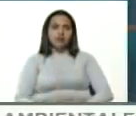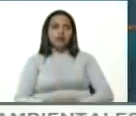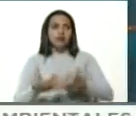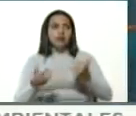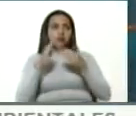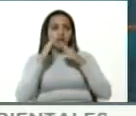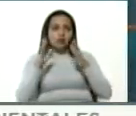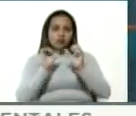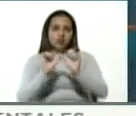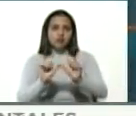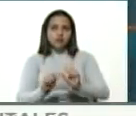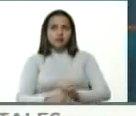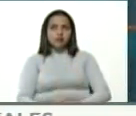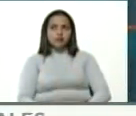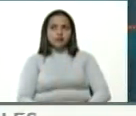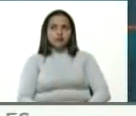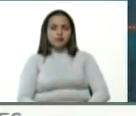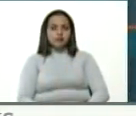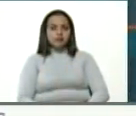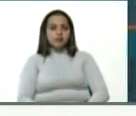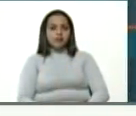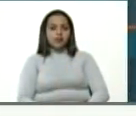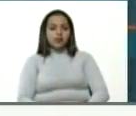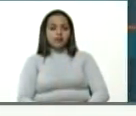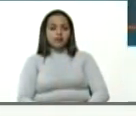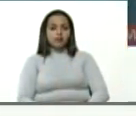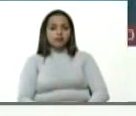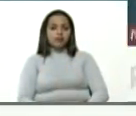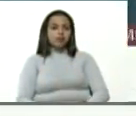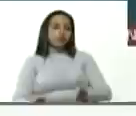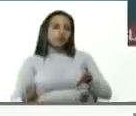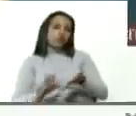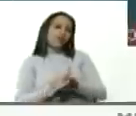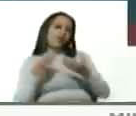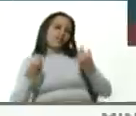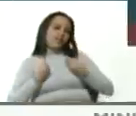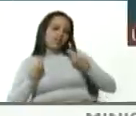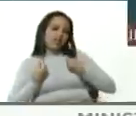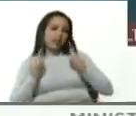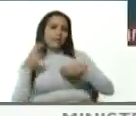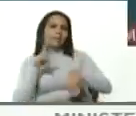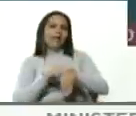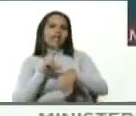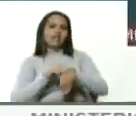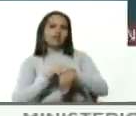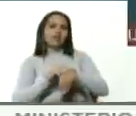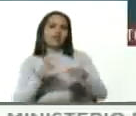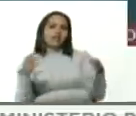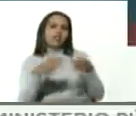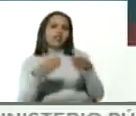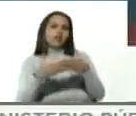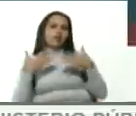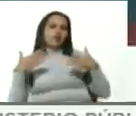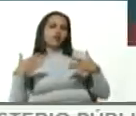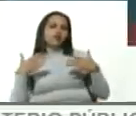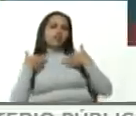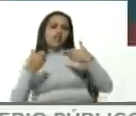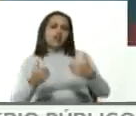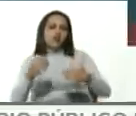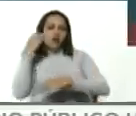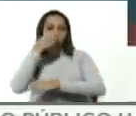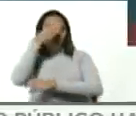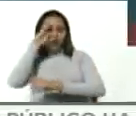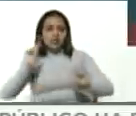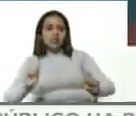escuchando. La cantidad de vidas que los médicos, las médicas, los equipos de salud de Cuba han salvado en